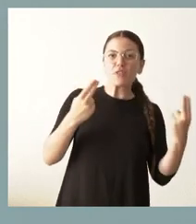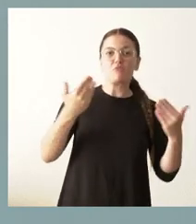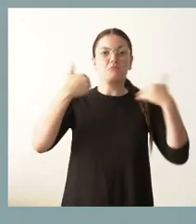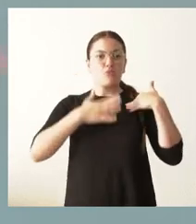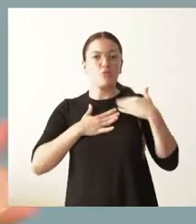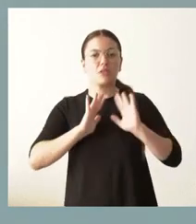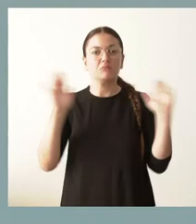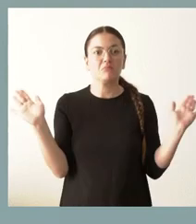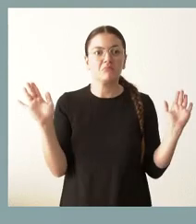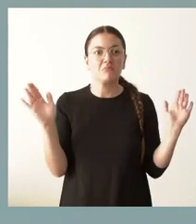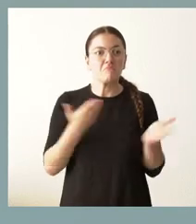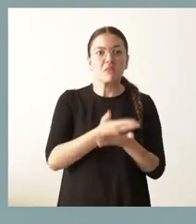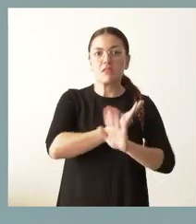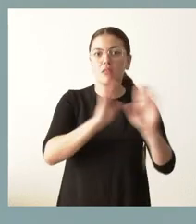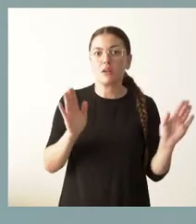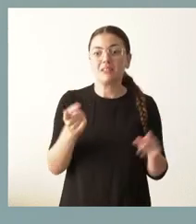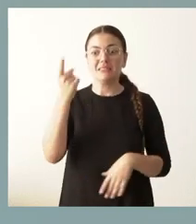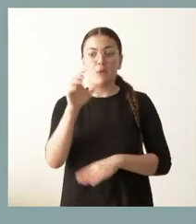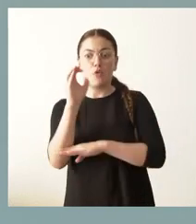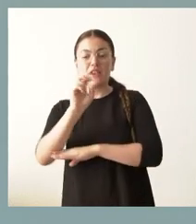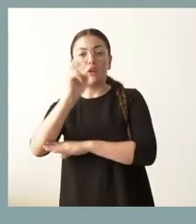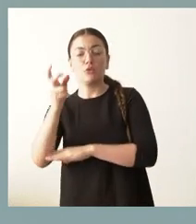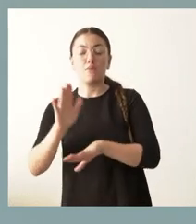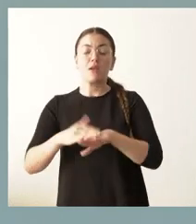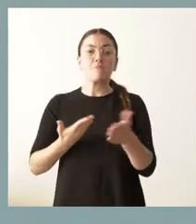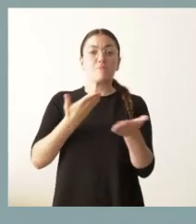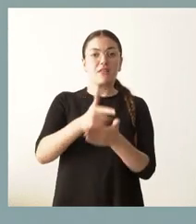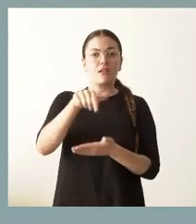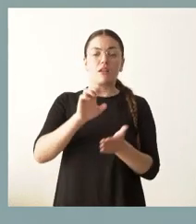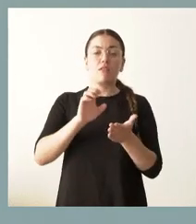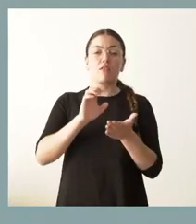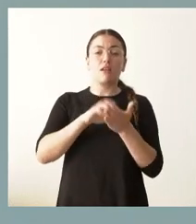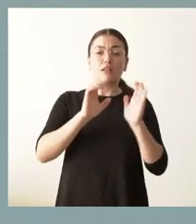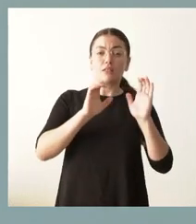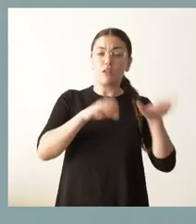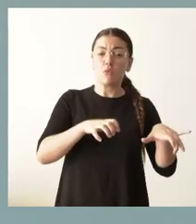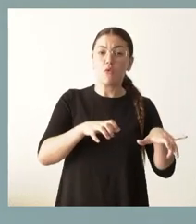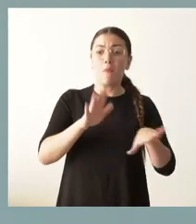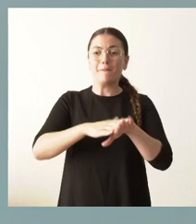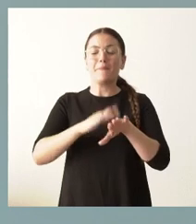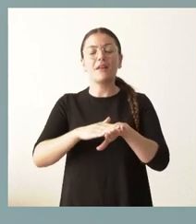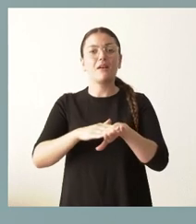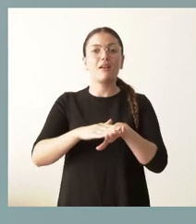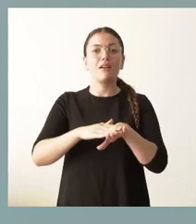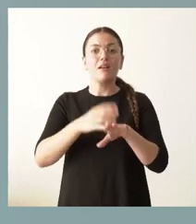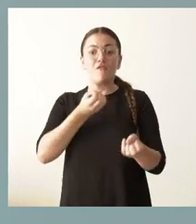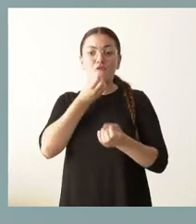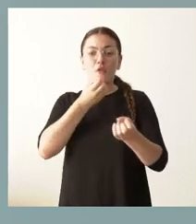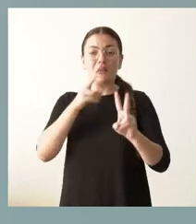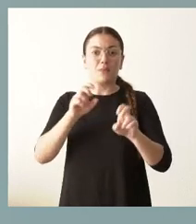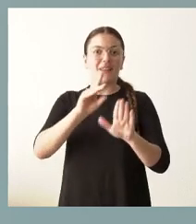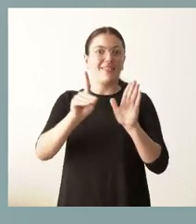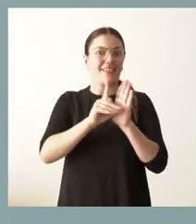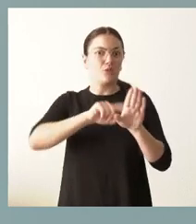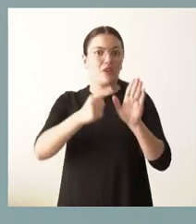públicos y luego otra conferencia sectorial a petición de Castilla y León y del propio presidente de Castilla y León para informar del decreto ley que se había aprobado.